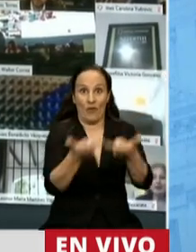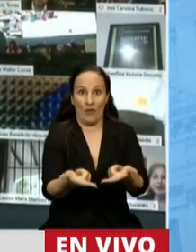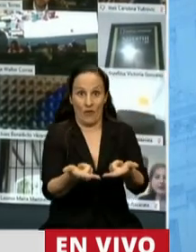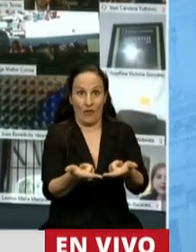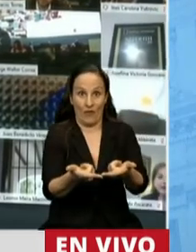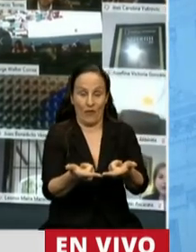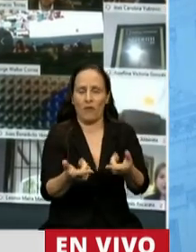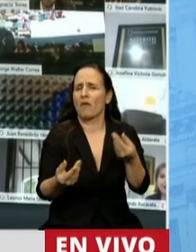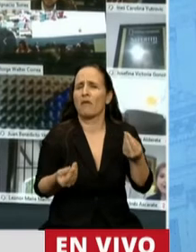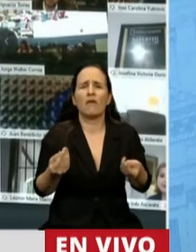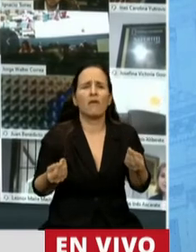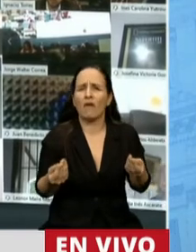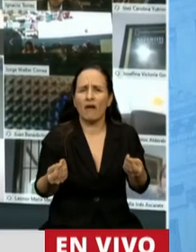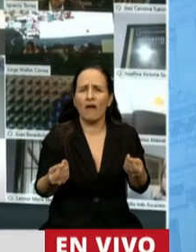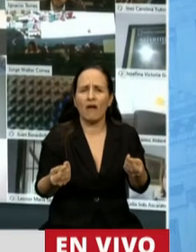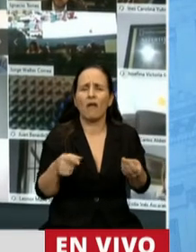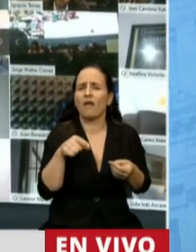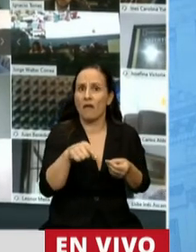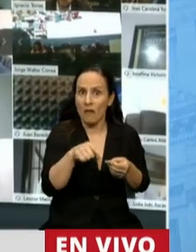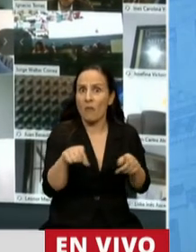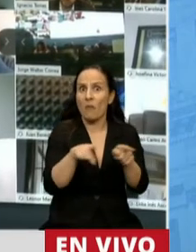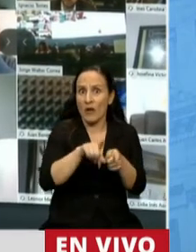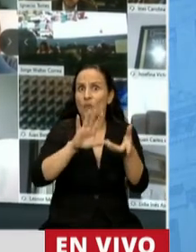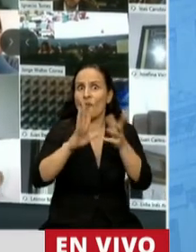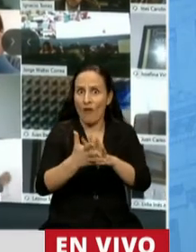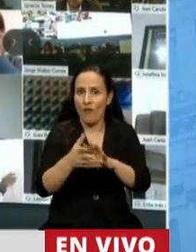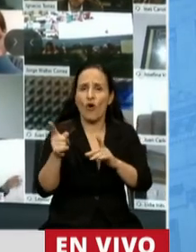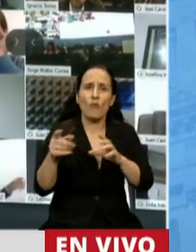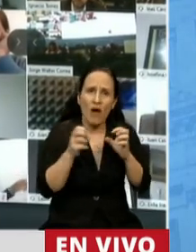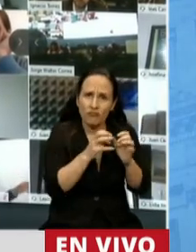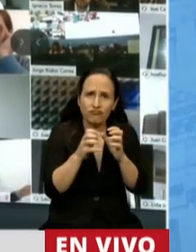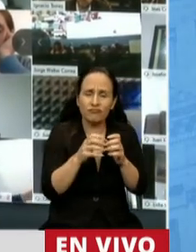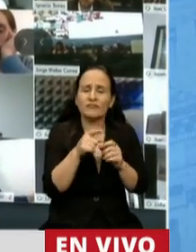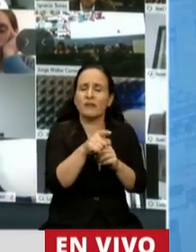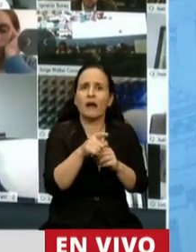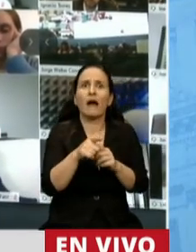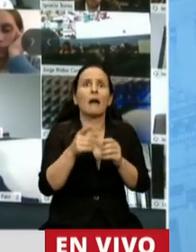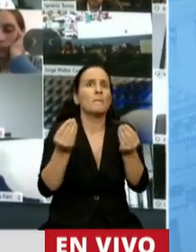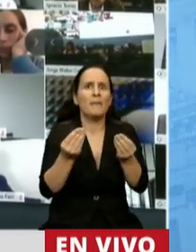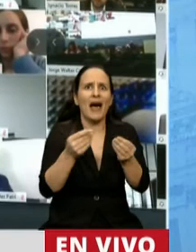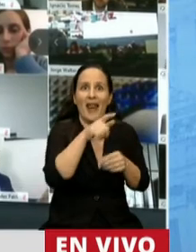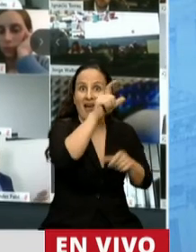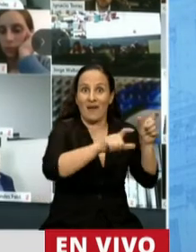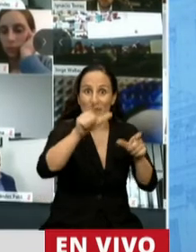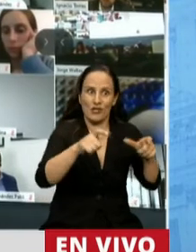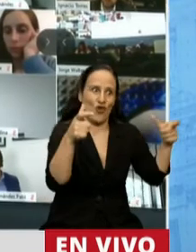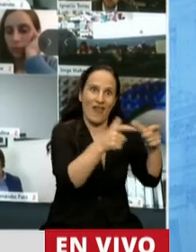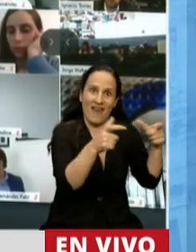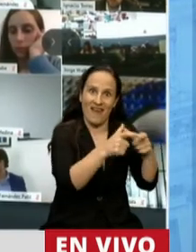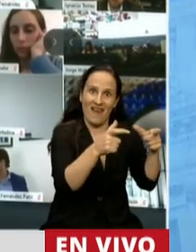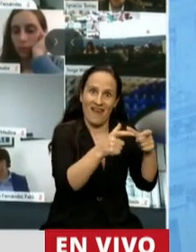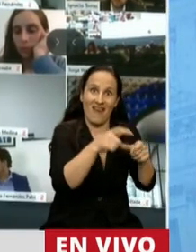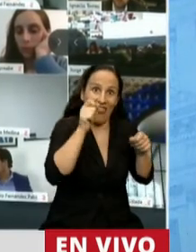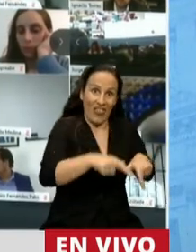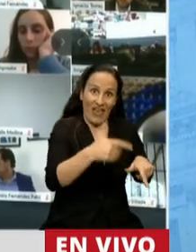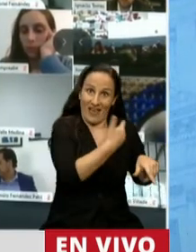a tener el mismo tratamiento para los bonistas acreedores del Estado